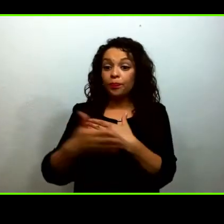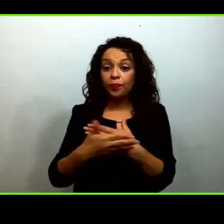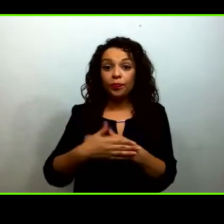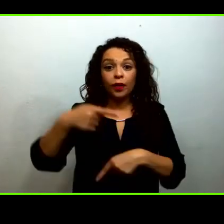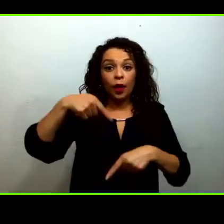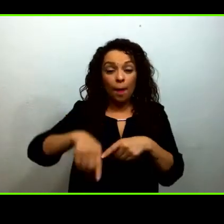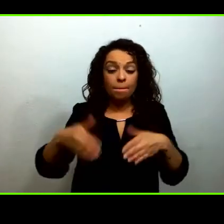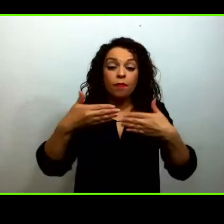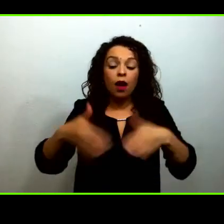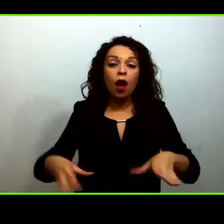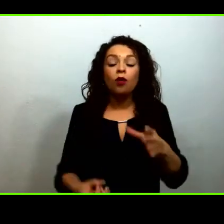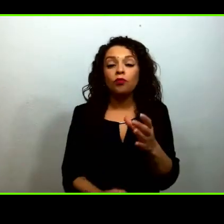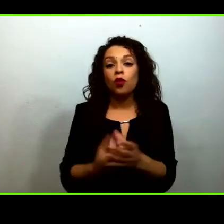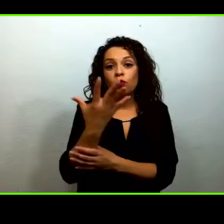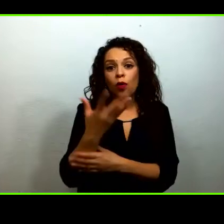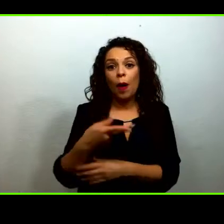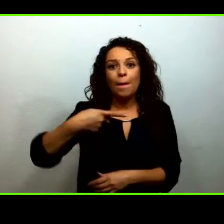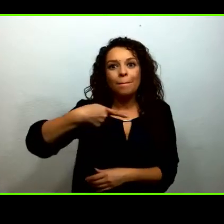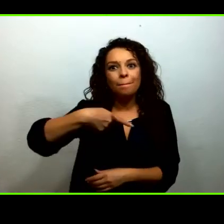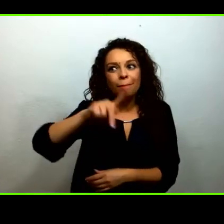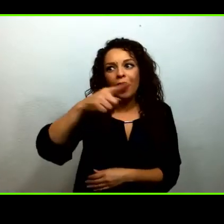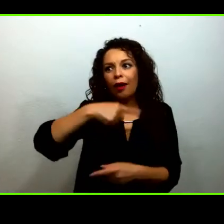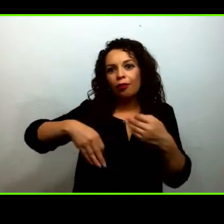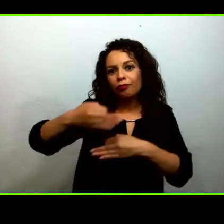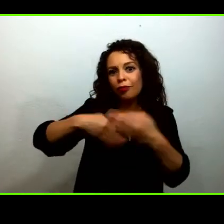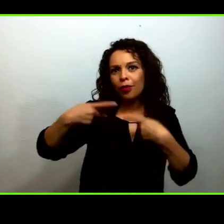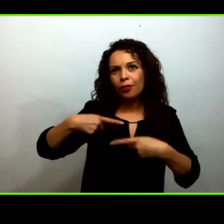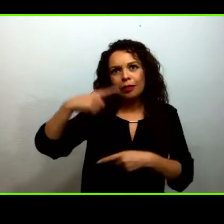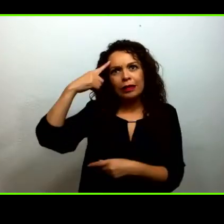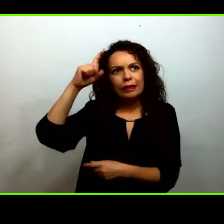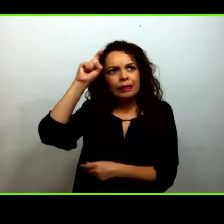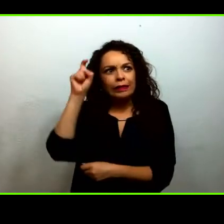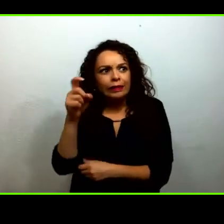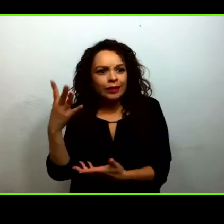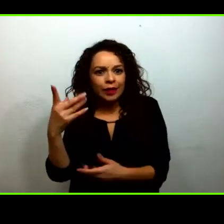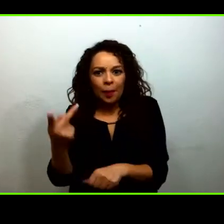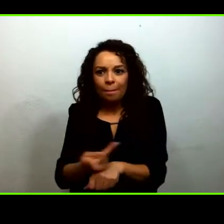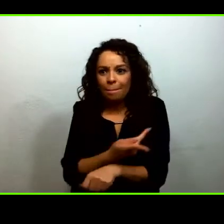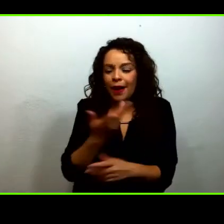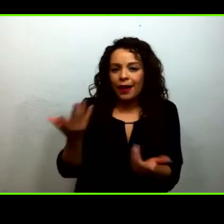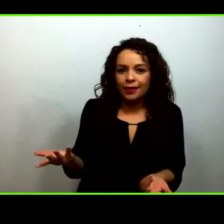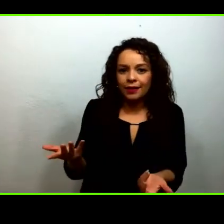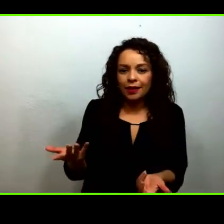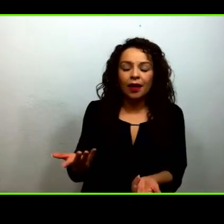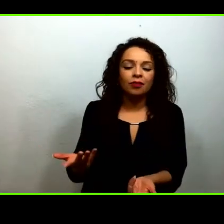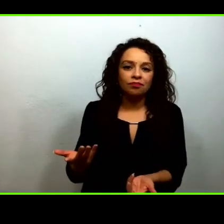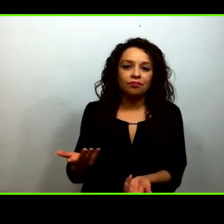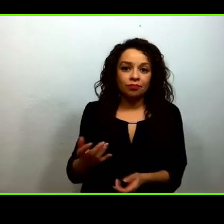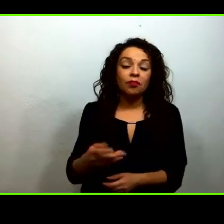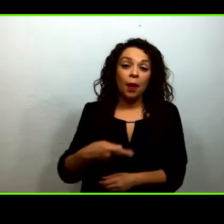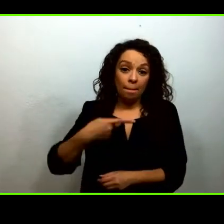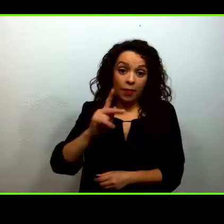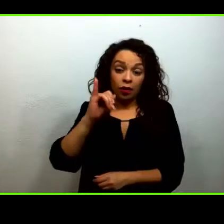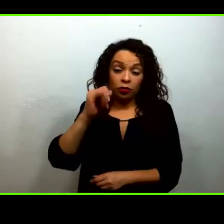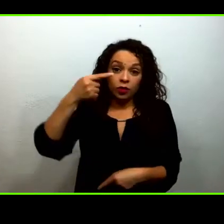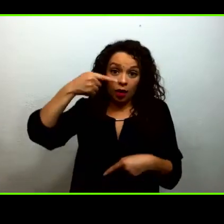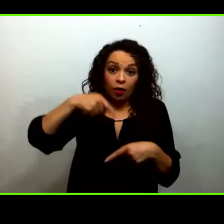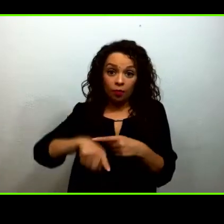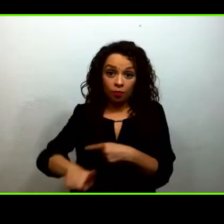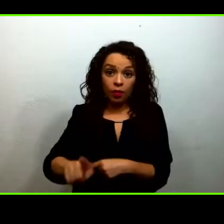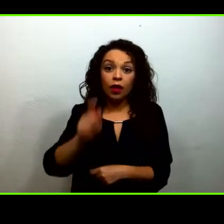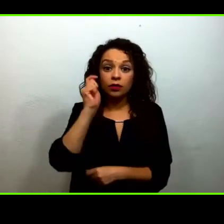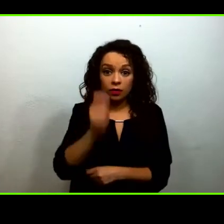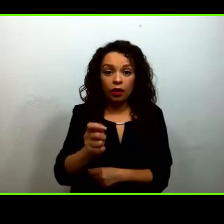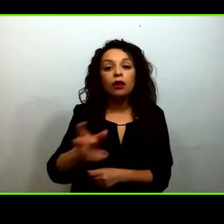incertidumbre, ya con algunas claridades de que, bueno, vamos a tener una educación, vamos a arrancar ciclo escolar con una educación a